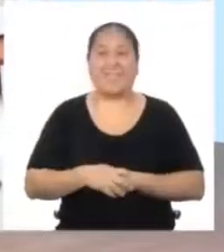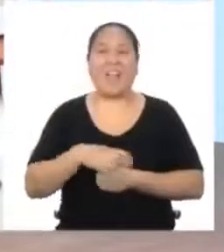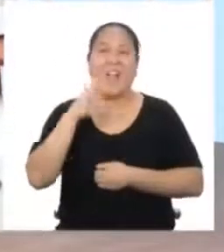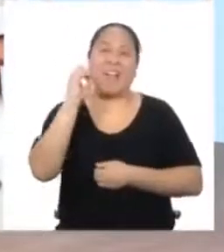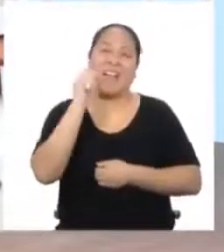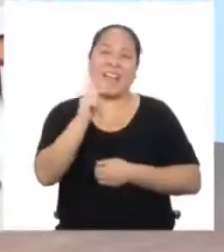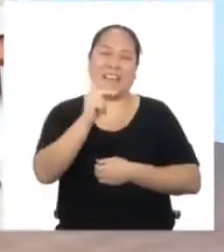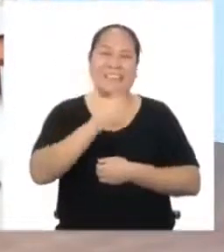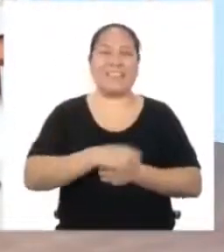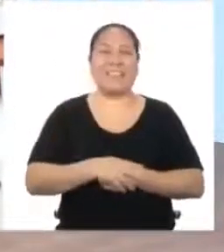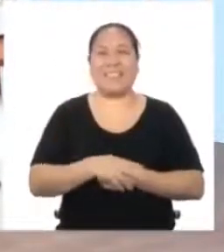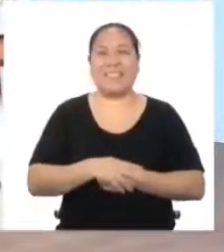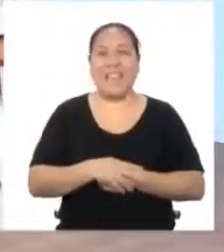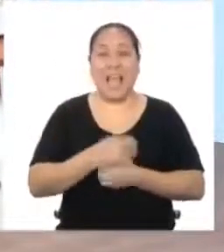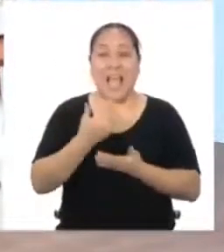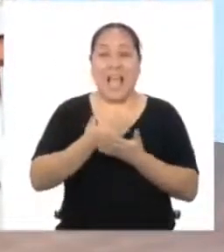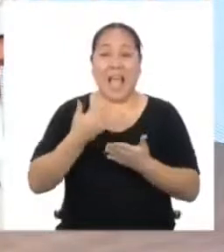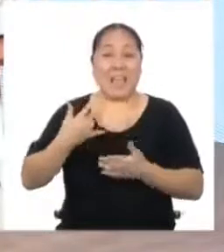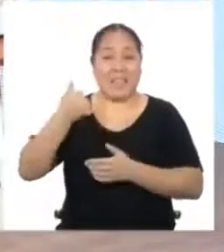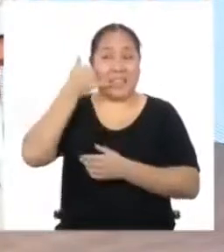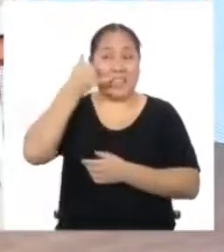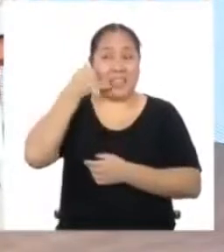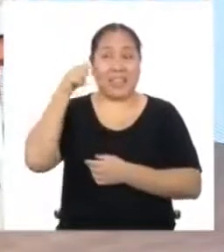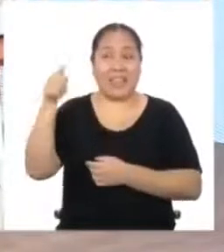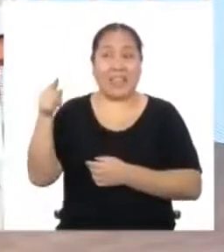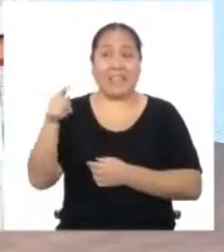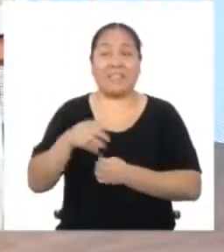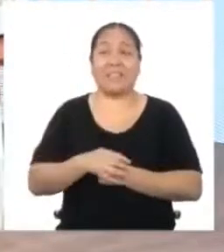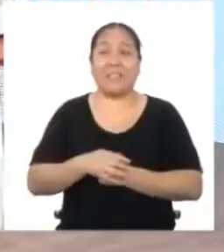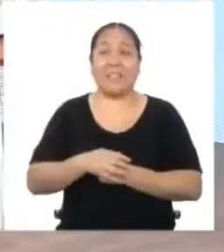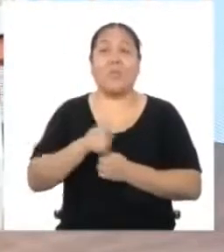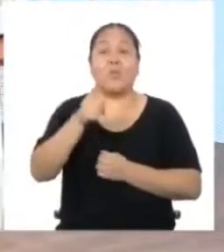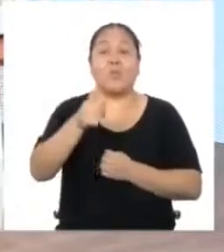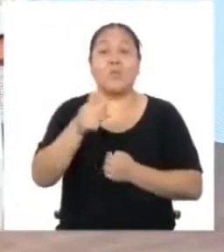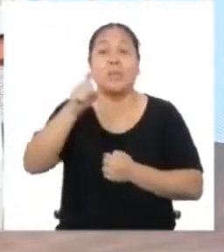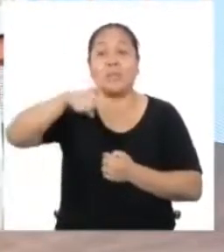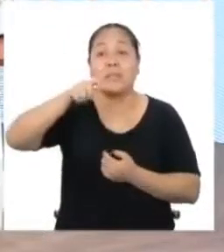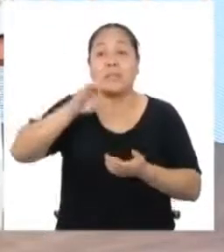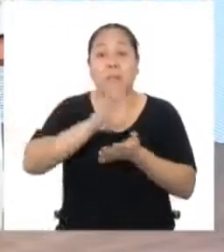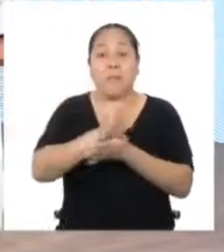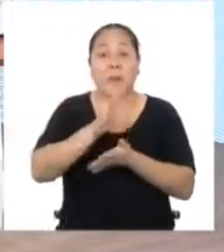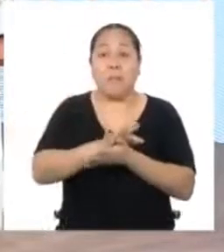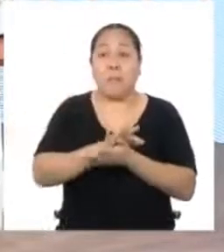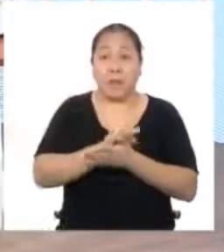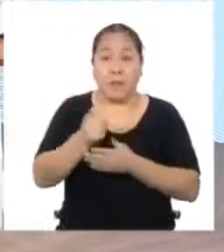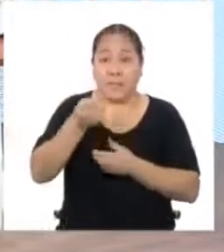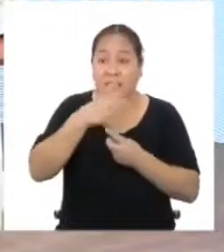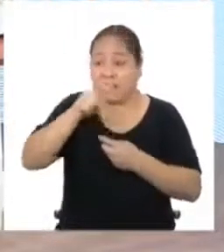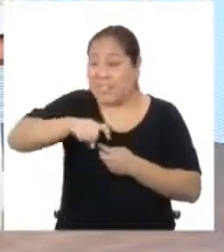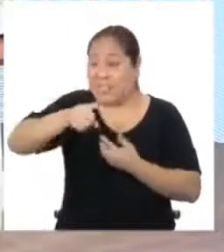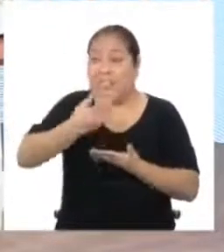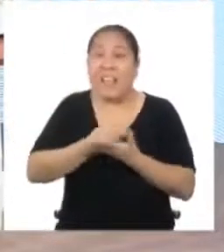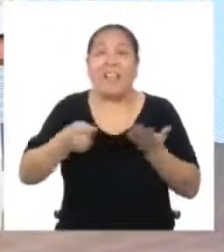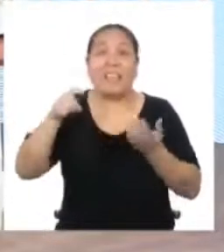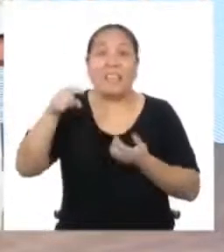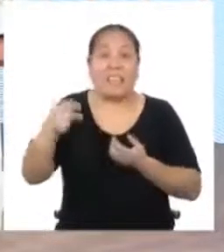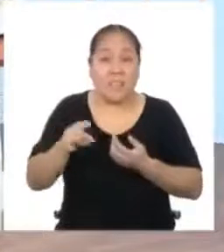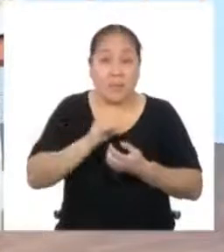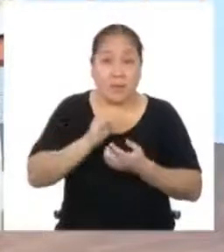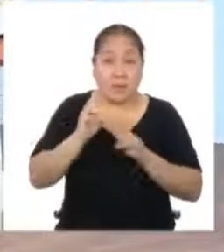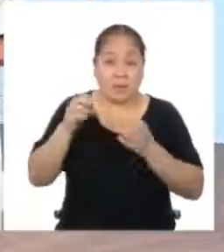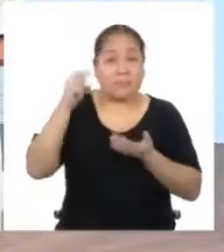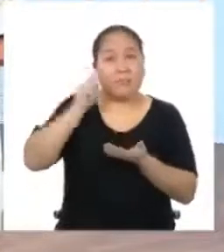Entonces, antes de hacer la llamada que me va a salvar Asegúrese de tener a la mano todo lo que necesitan para realizar la actividad de hoy